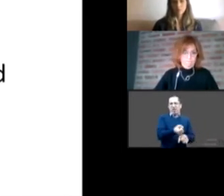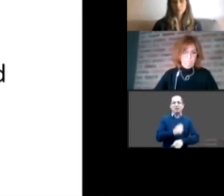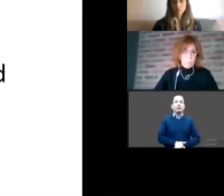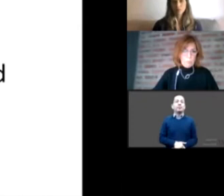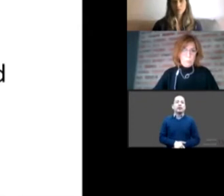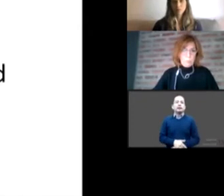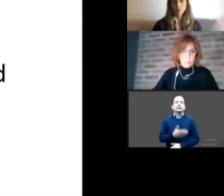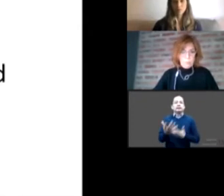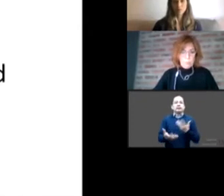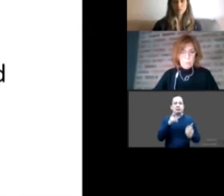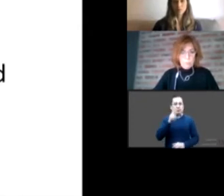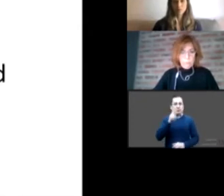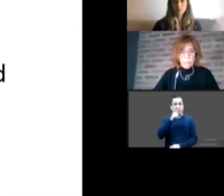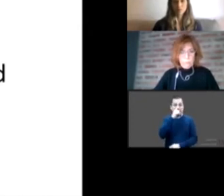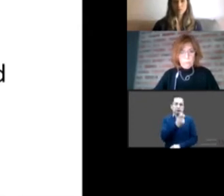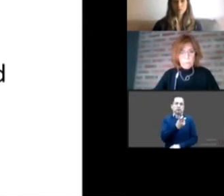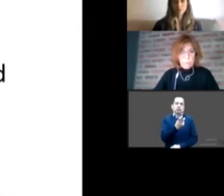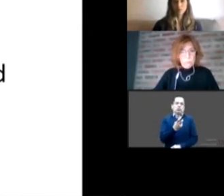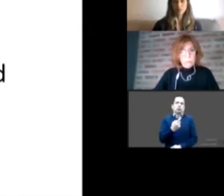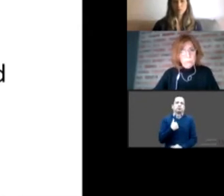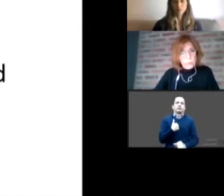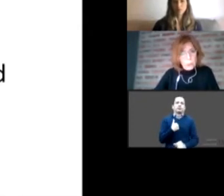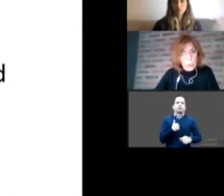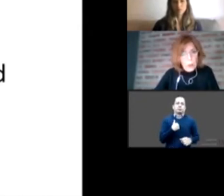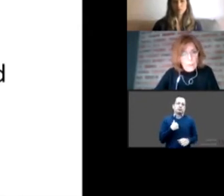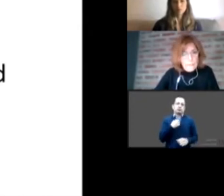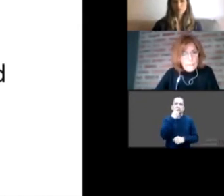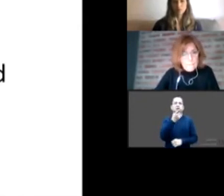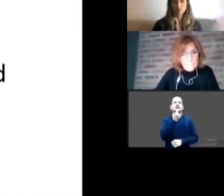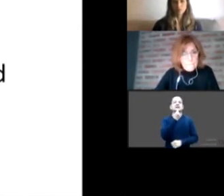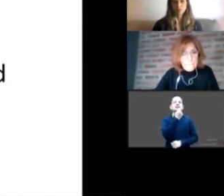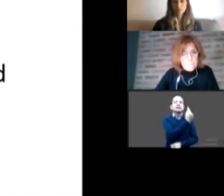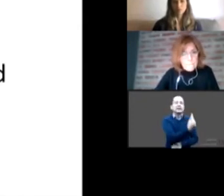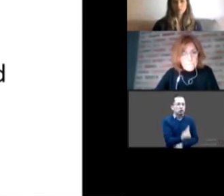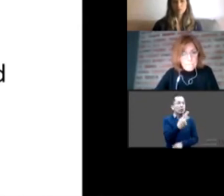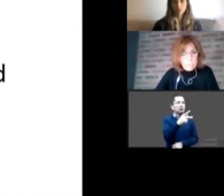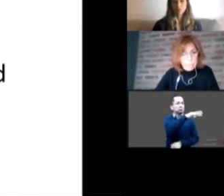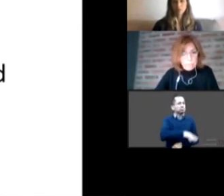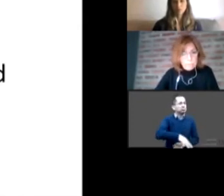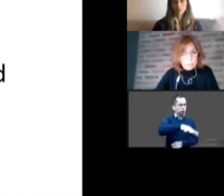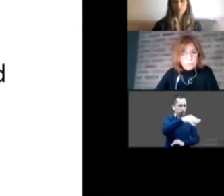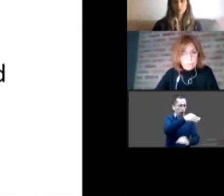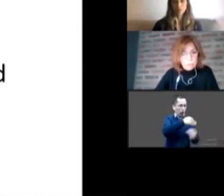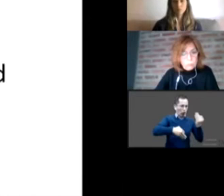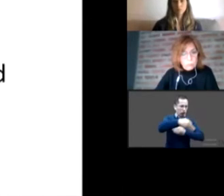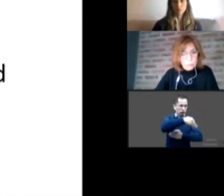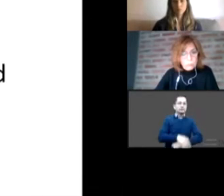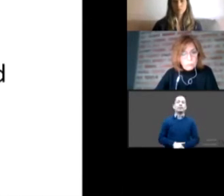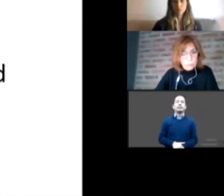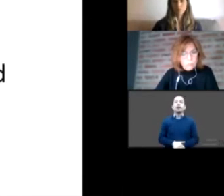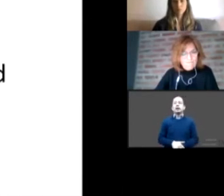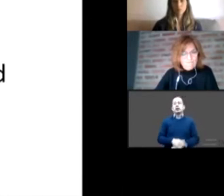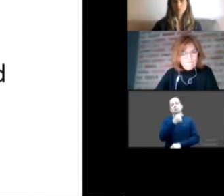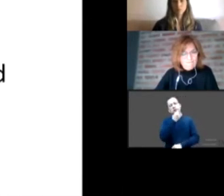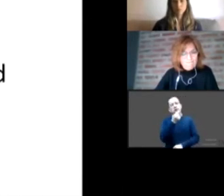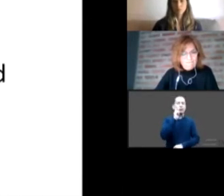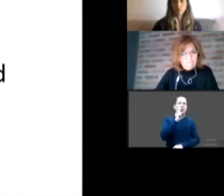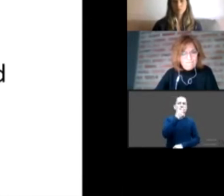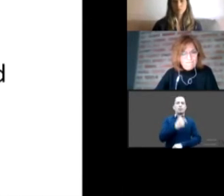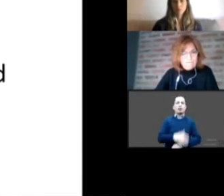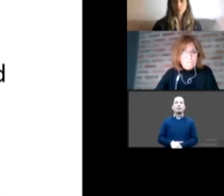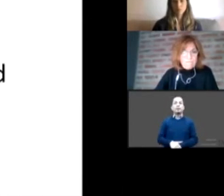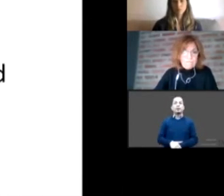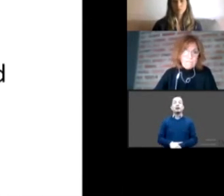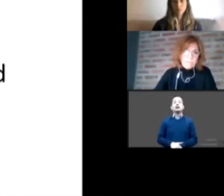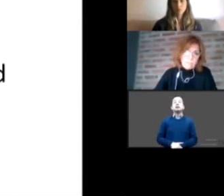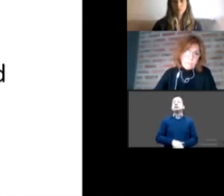evidentemente me refiero a todo el panorama. Un niño al que no le ha ido nada bien y que